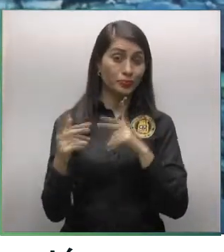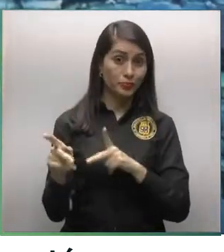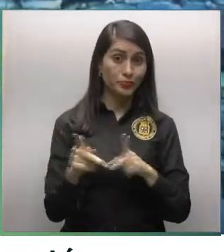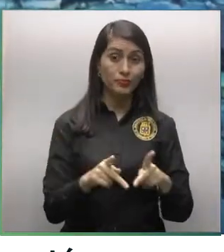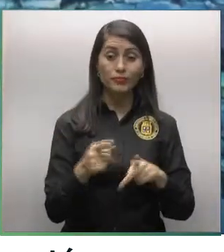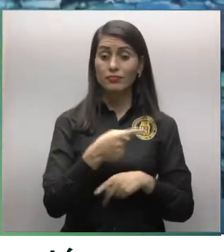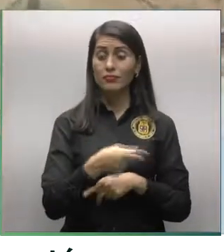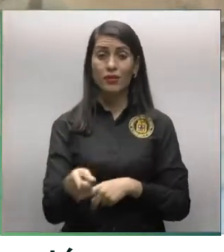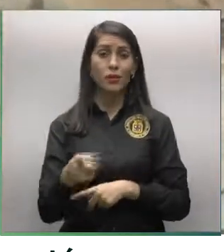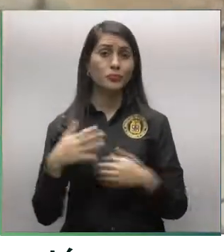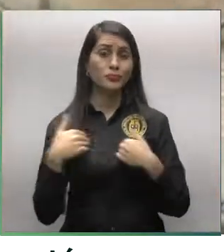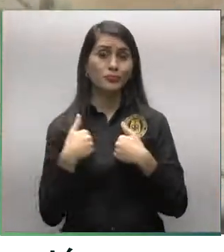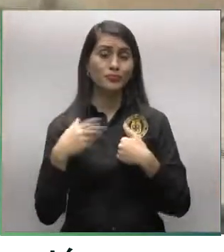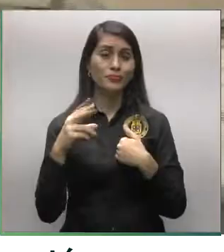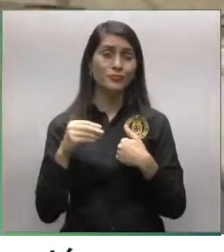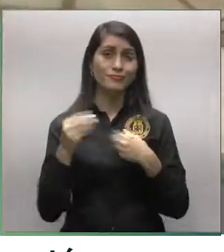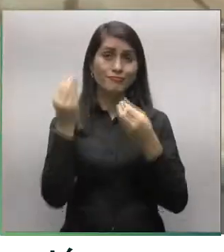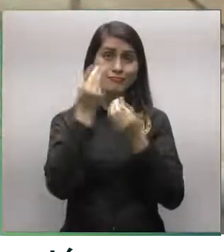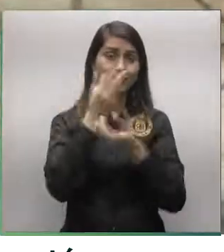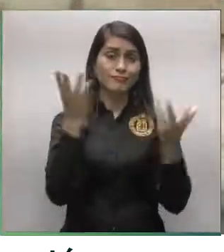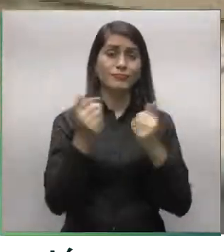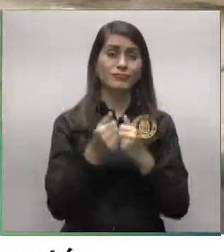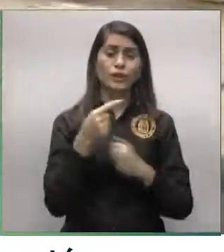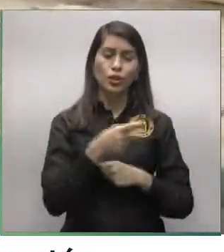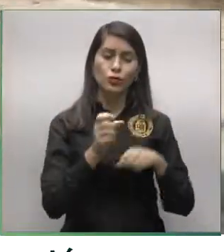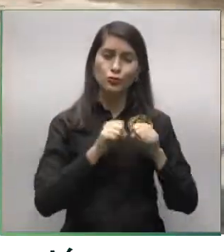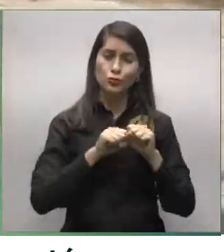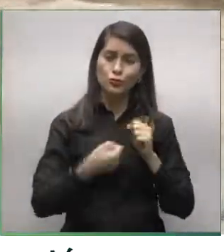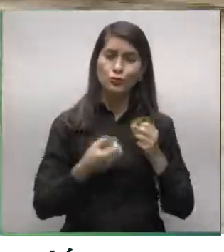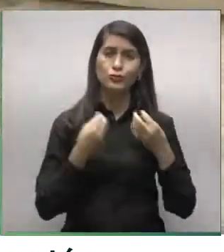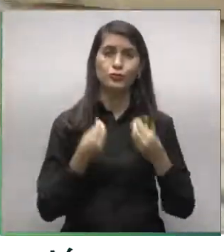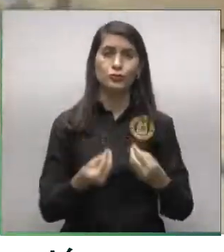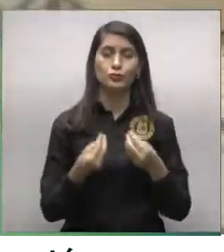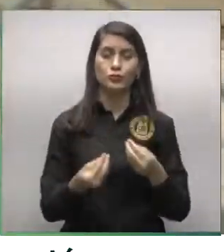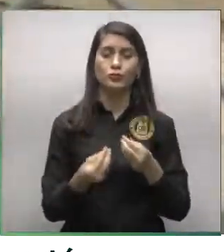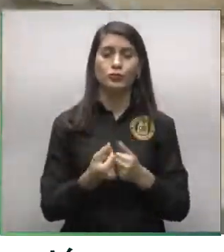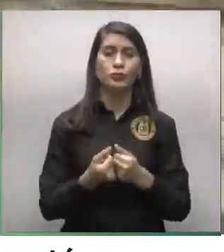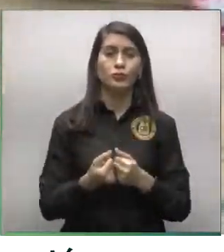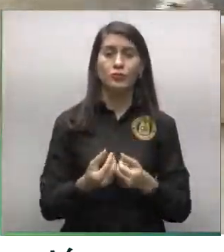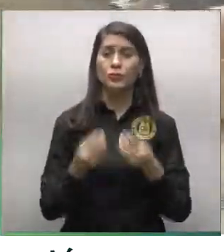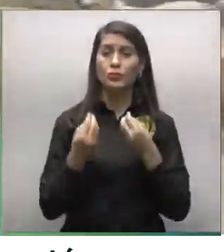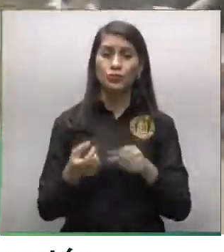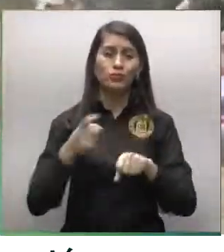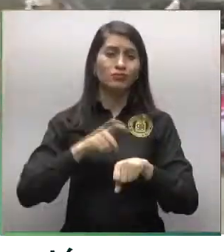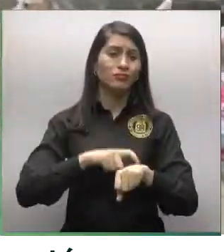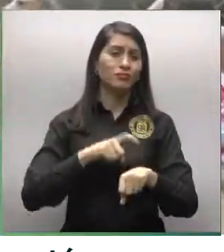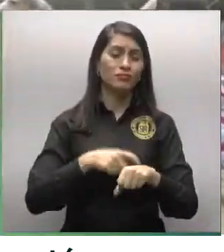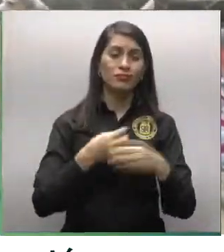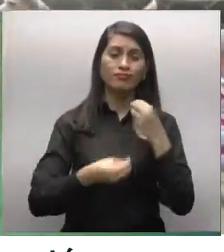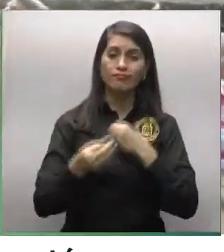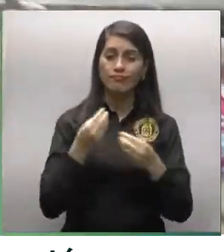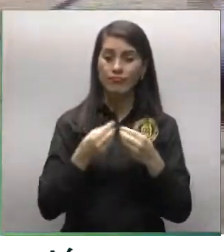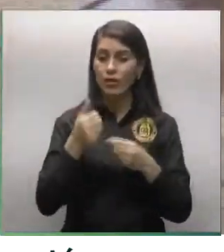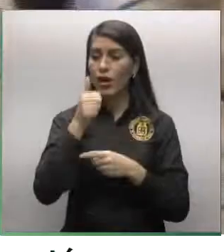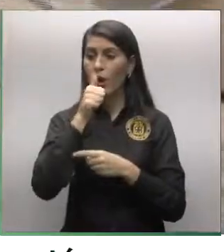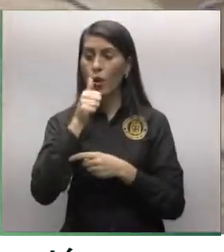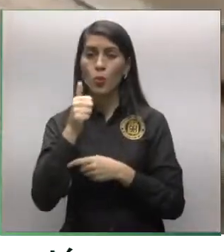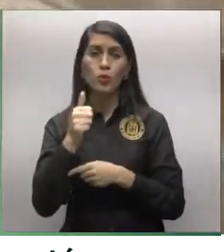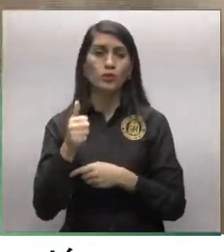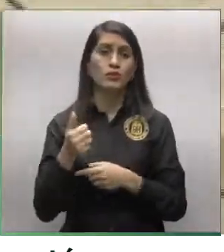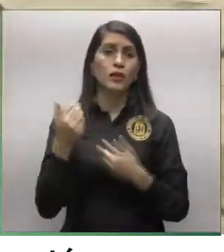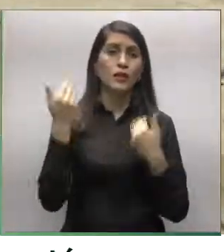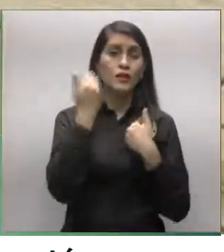no tienen voz. Ellos sufren mucho, ya que pasan mucho tiempo sin comer o tomar agua fresca,